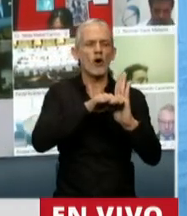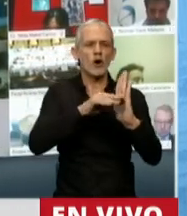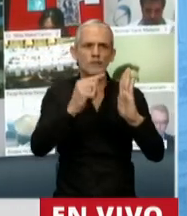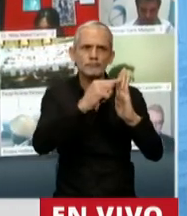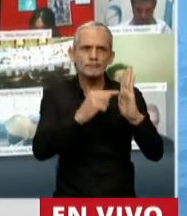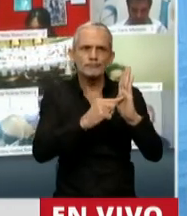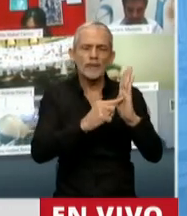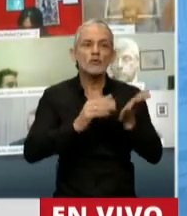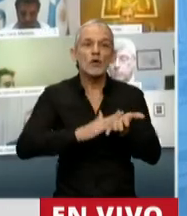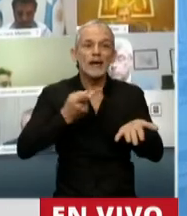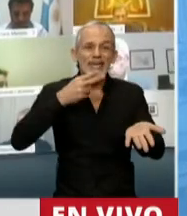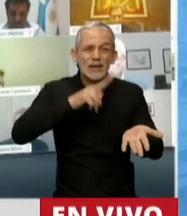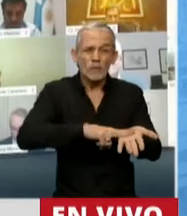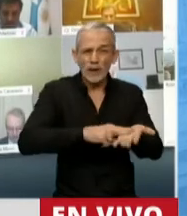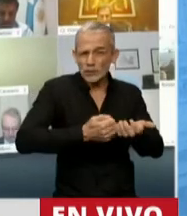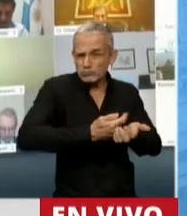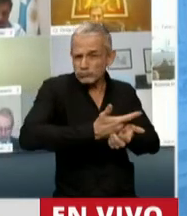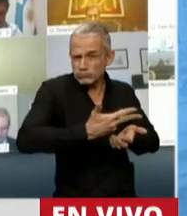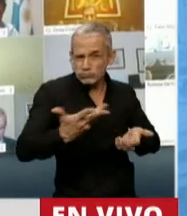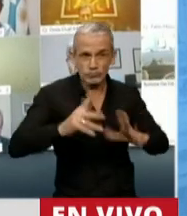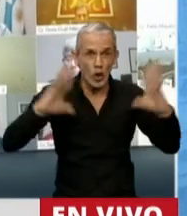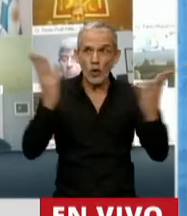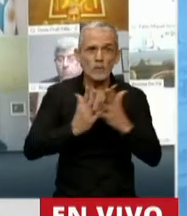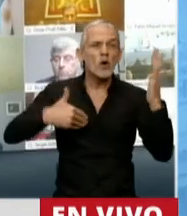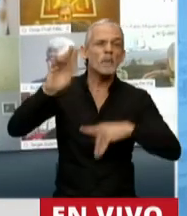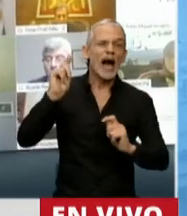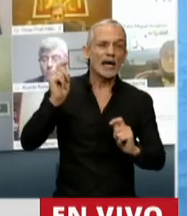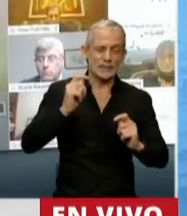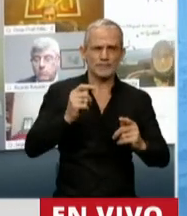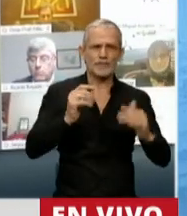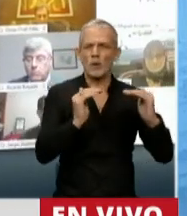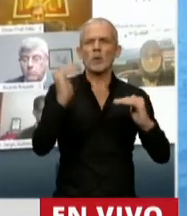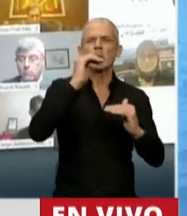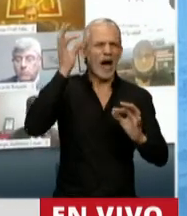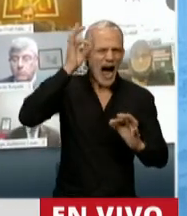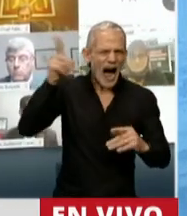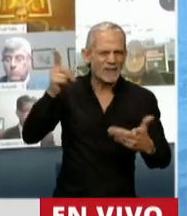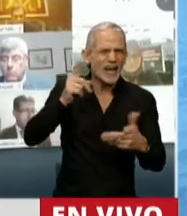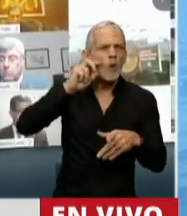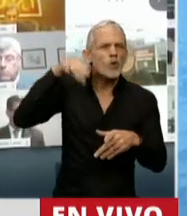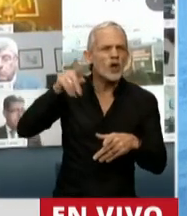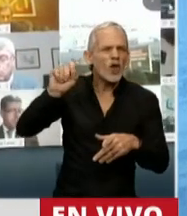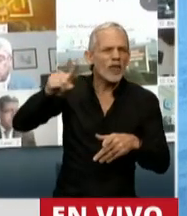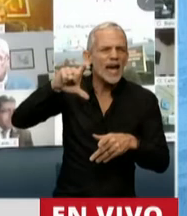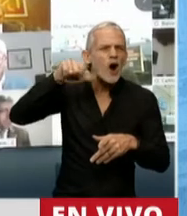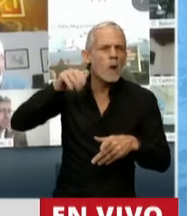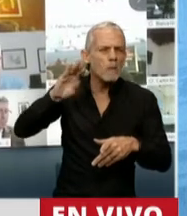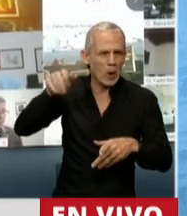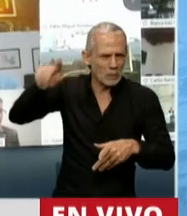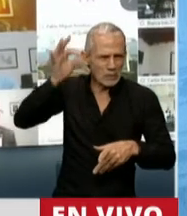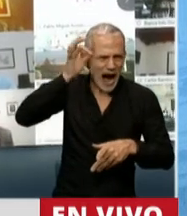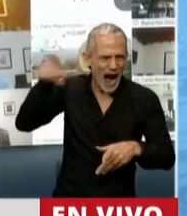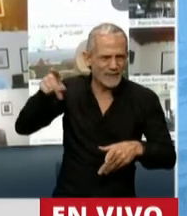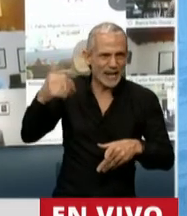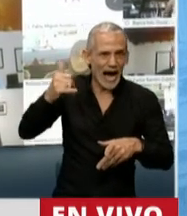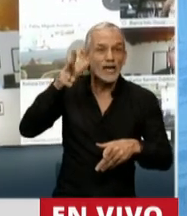cantidad de impuestos en el mundo. Nos supera un país africano que se llama Unión de las Comoras, que tiene